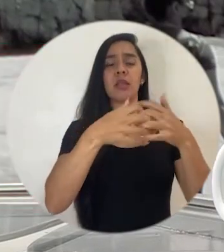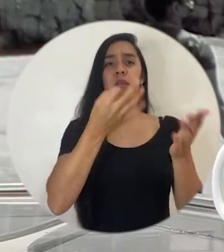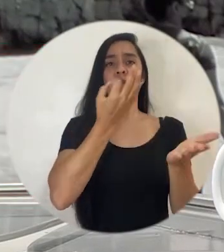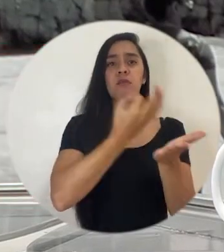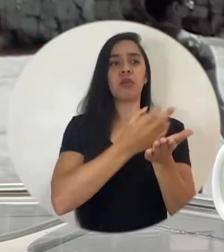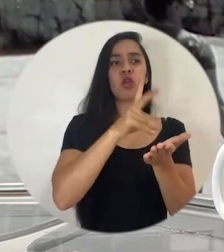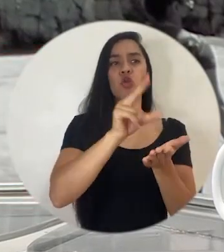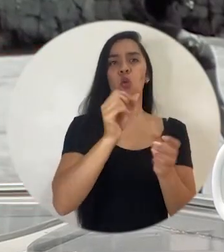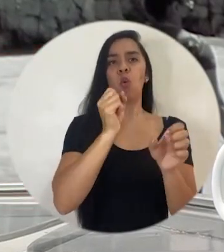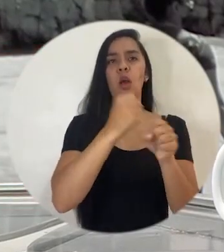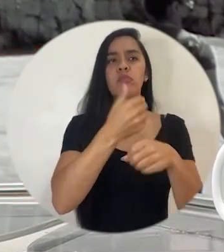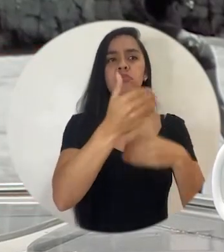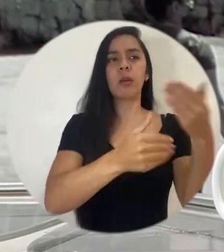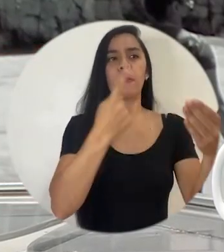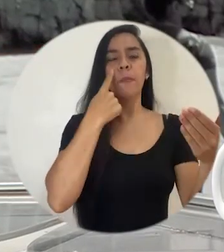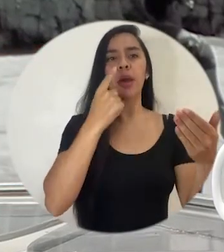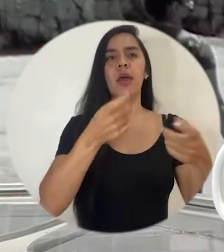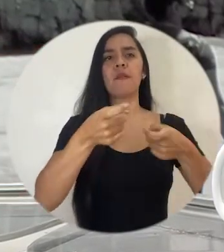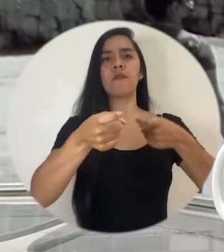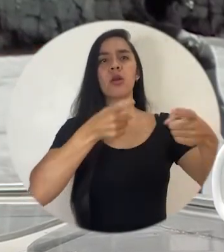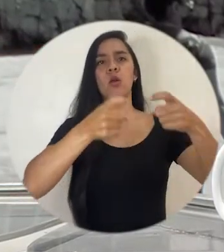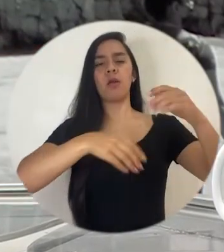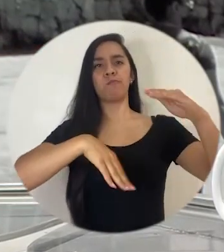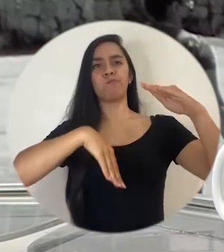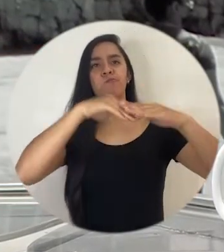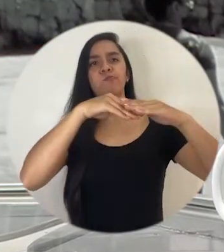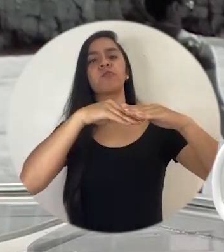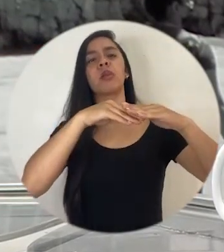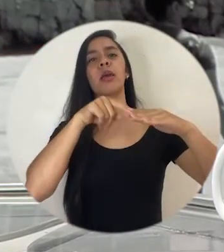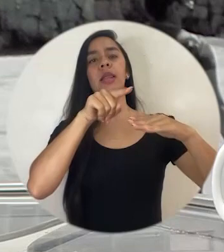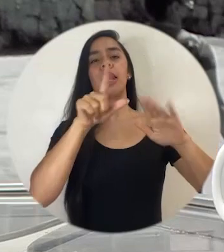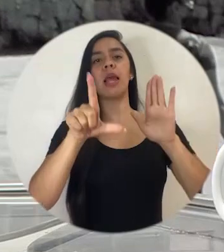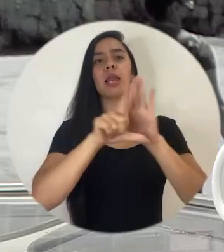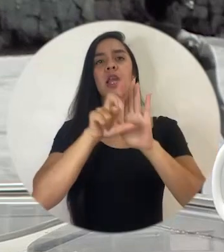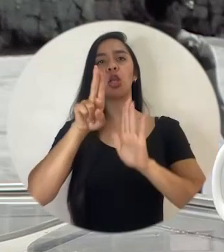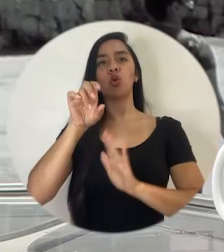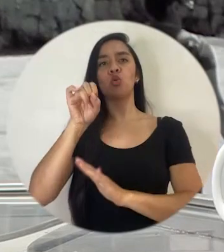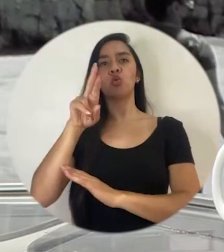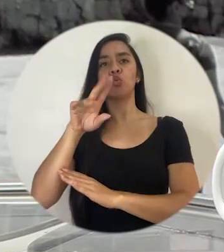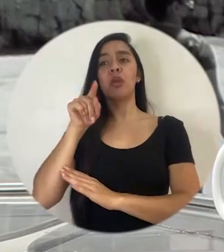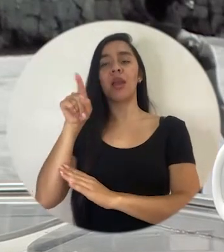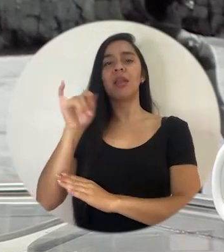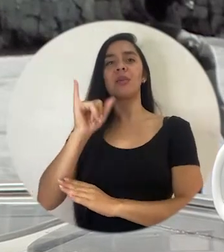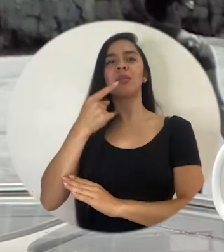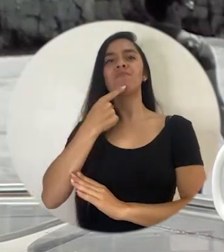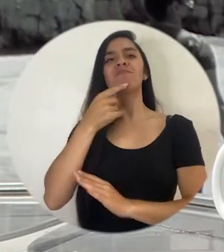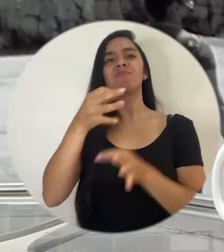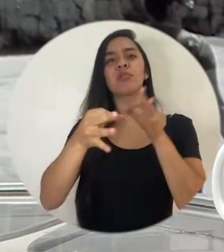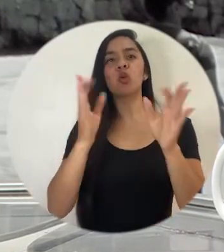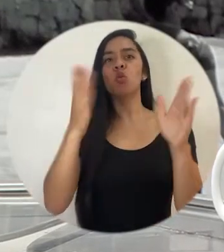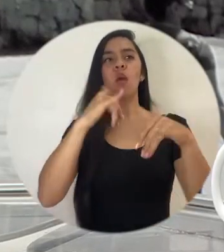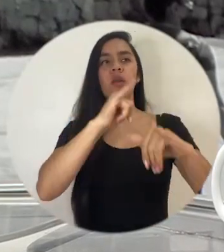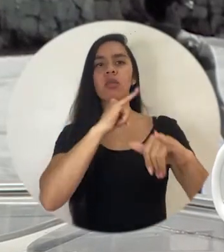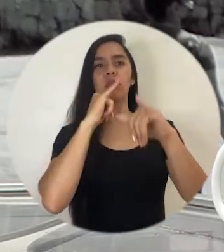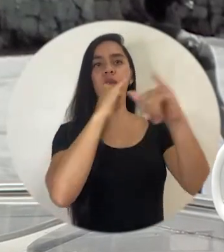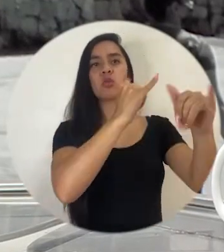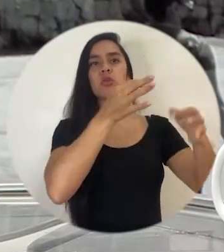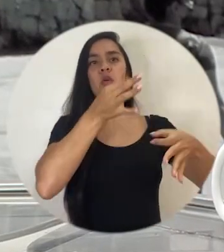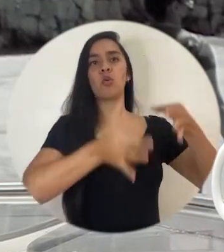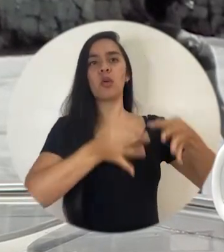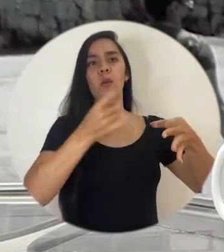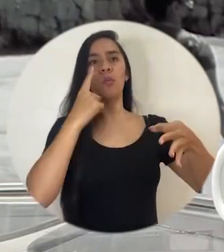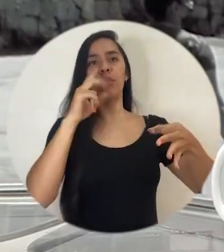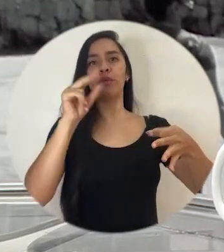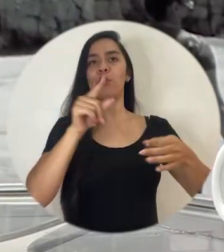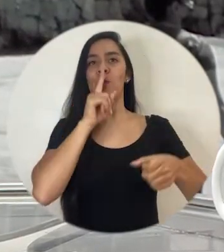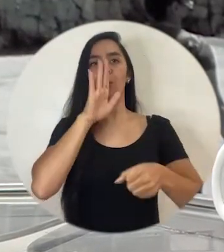reguladoras no hacen lo propio por regular los nuevos topes estipulados por esta ley de usura también comentó que no hay denuncias